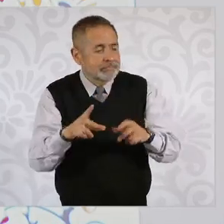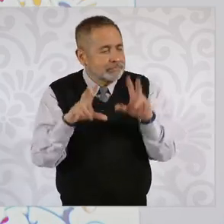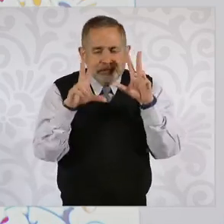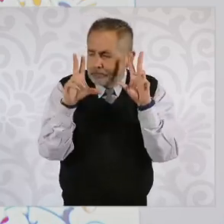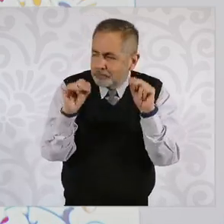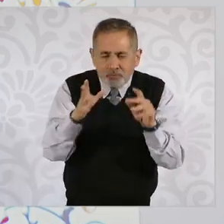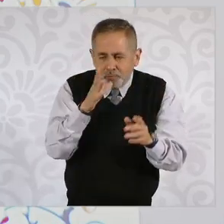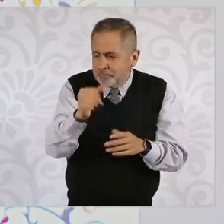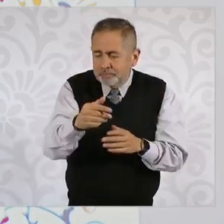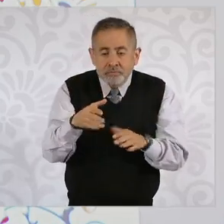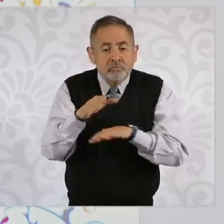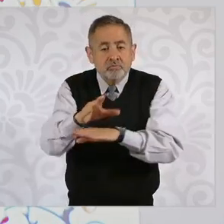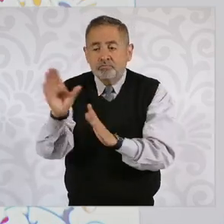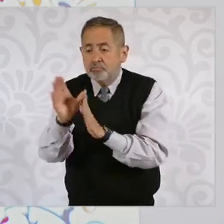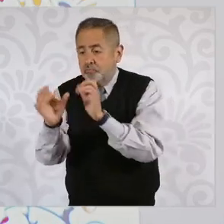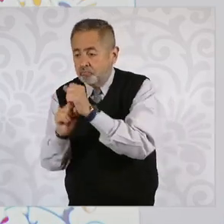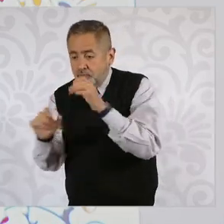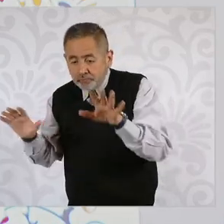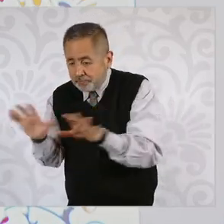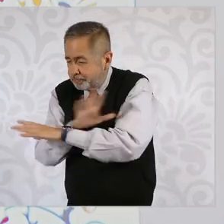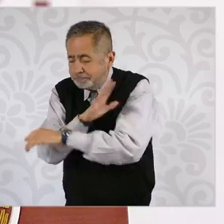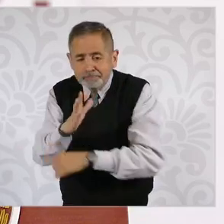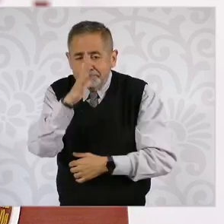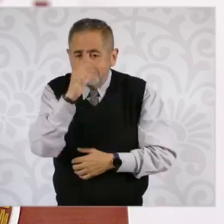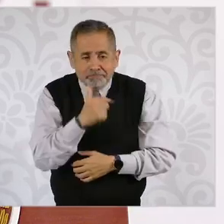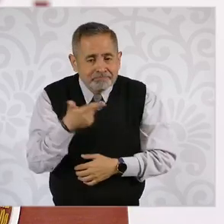procedente para cambios constitucionales?